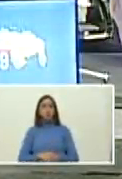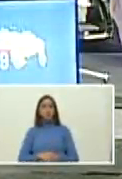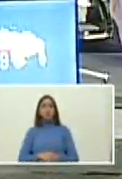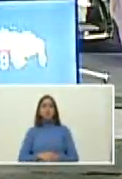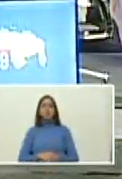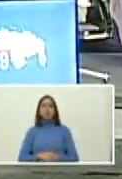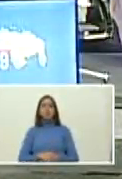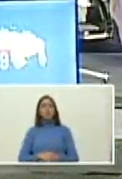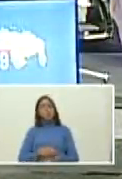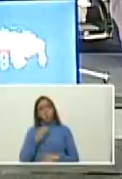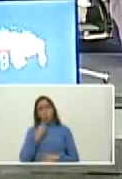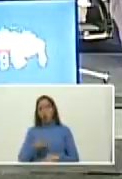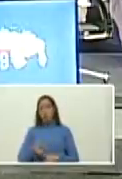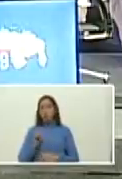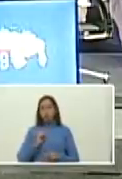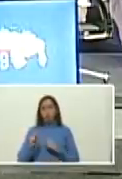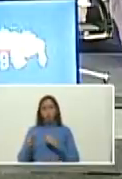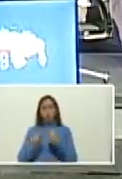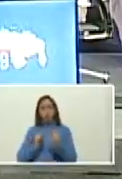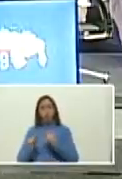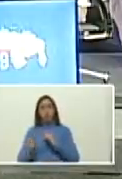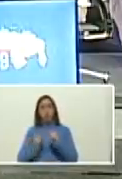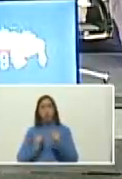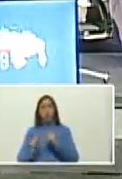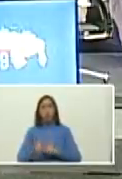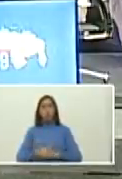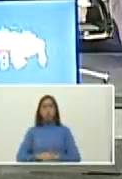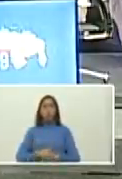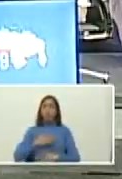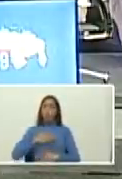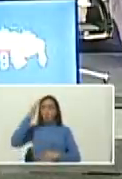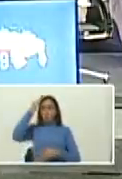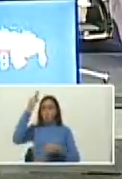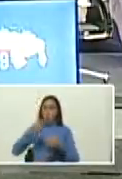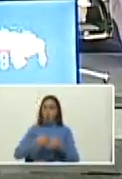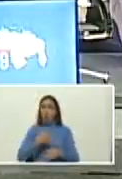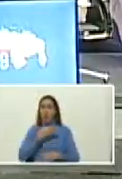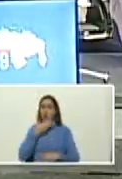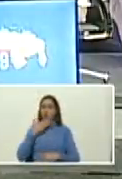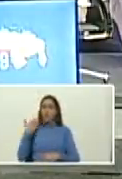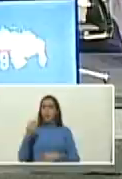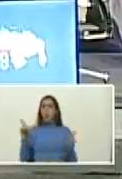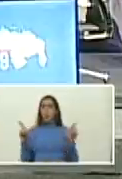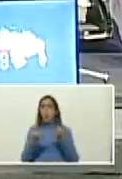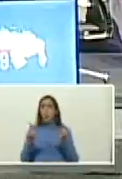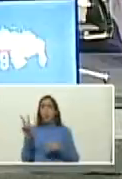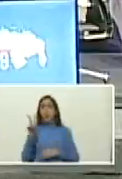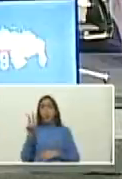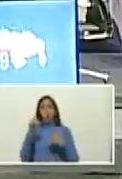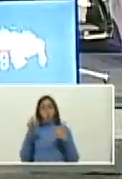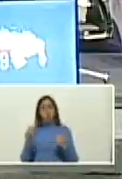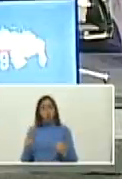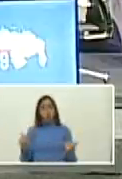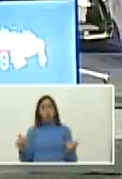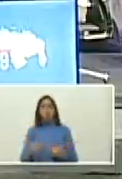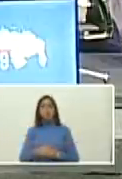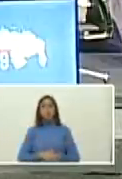Ernesto es muy bueno como entrevistador yo creo que es el mejor entrevistador de la televisión venezolana hoy por hoy